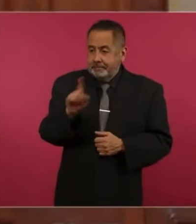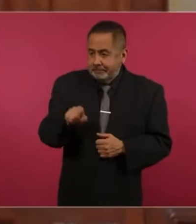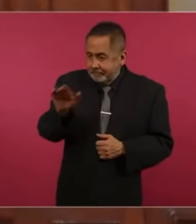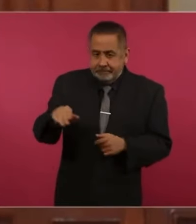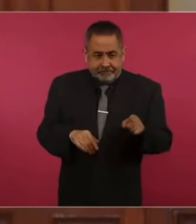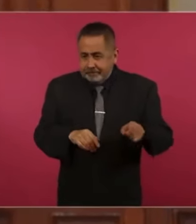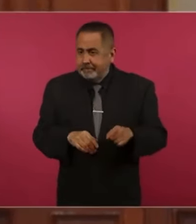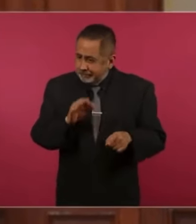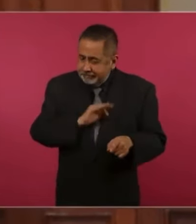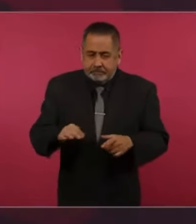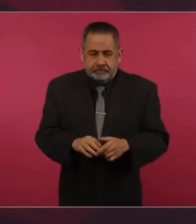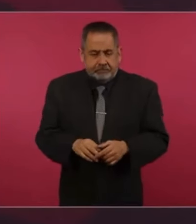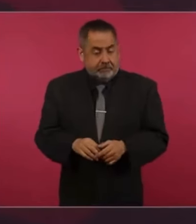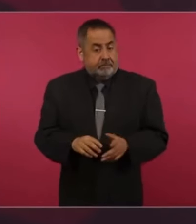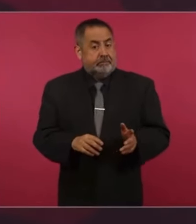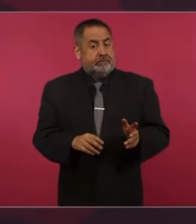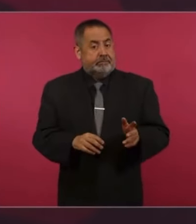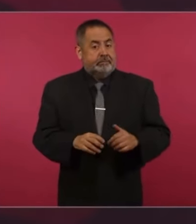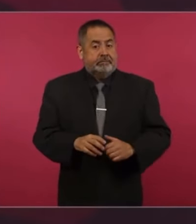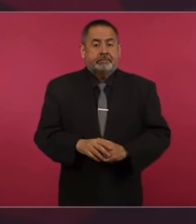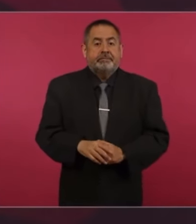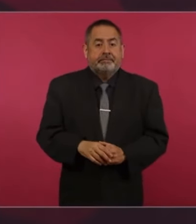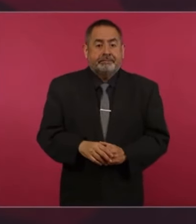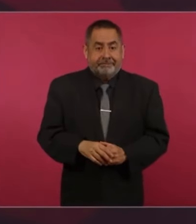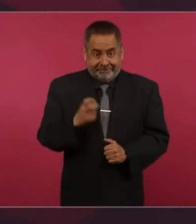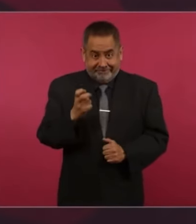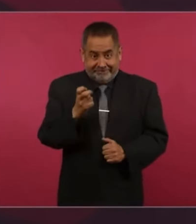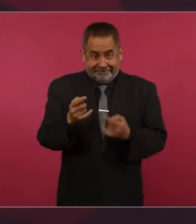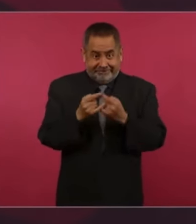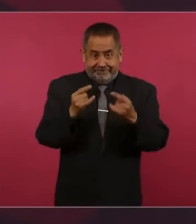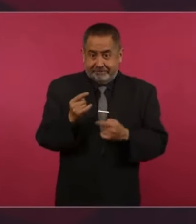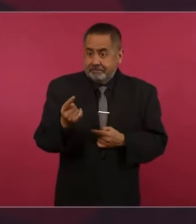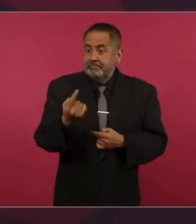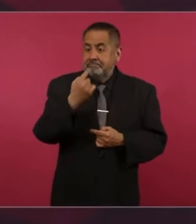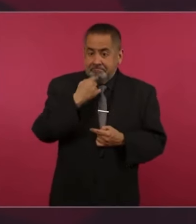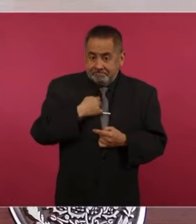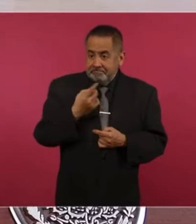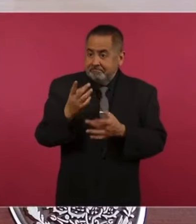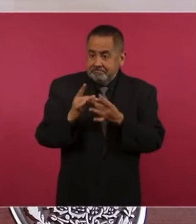Y esto me lo plantea